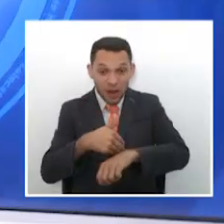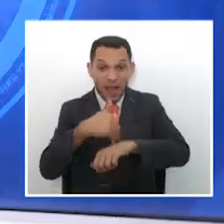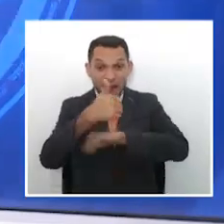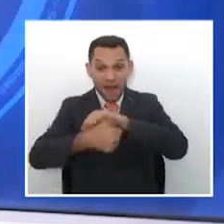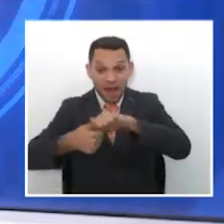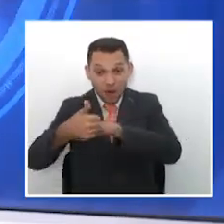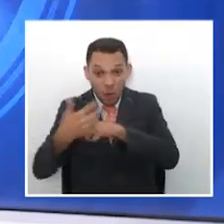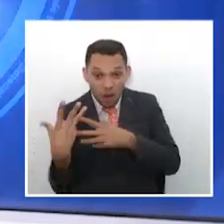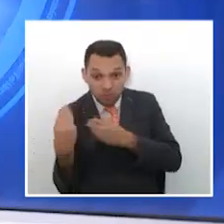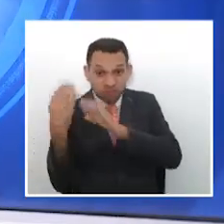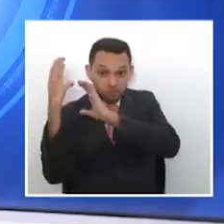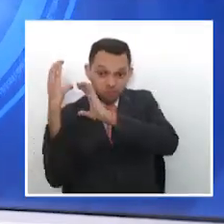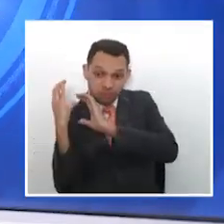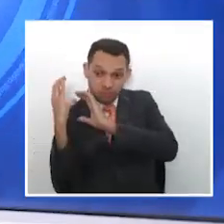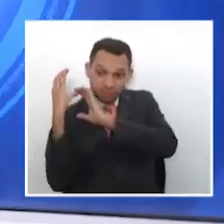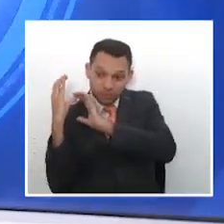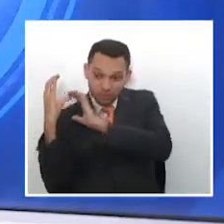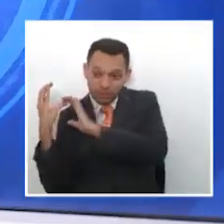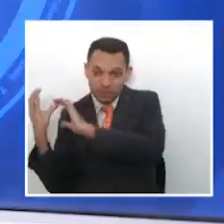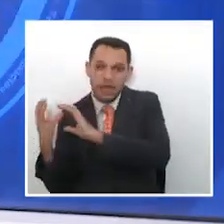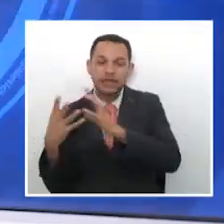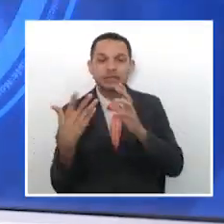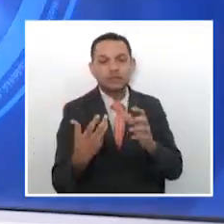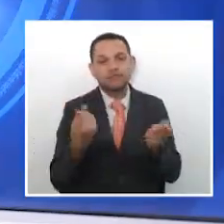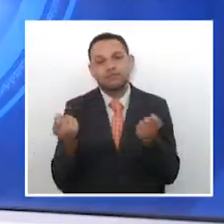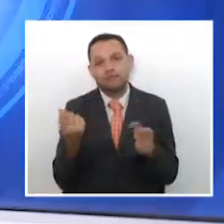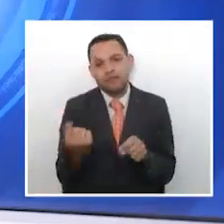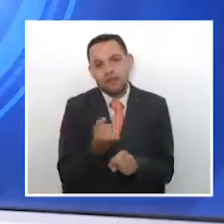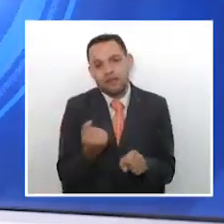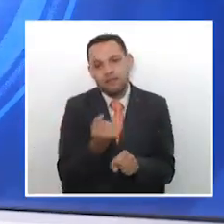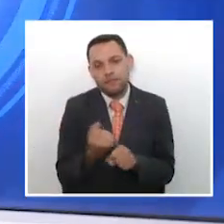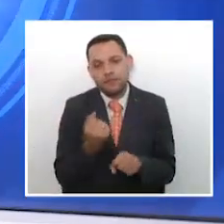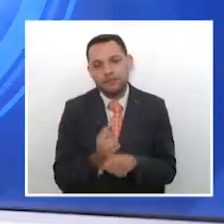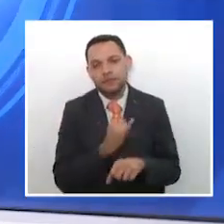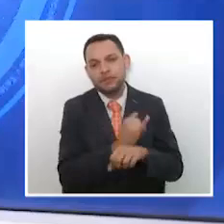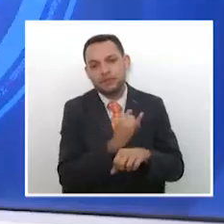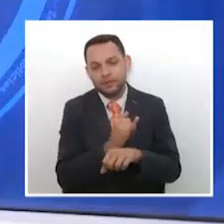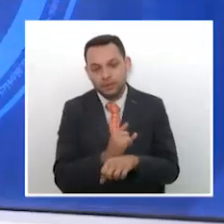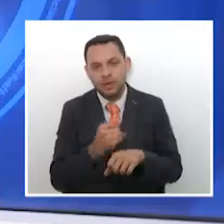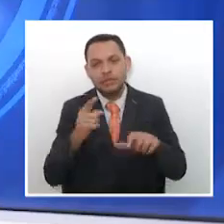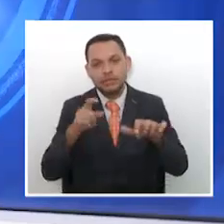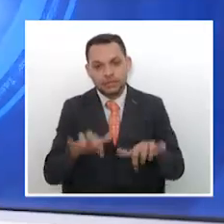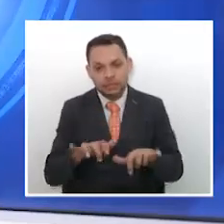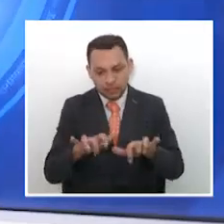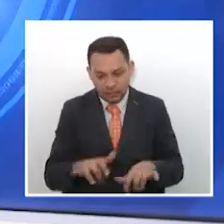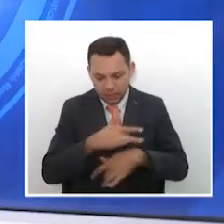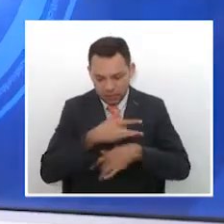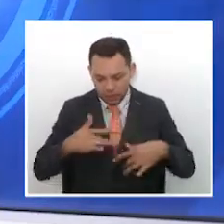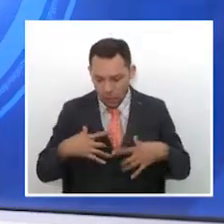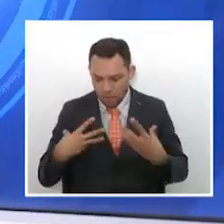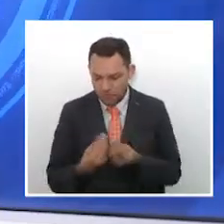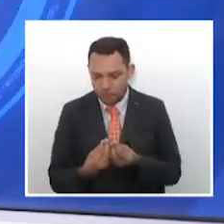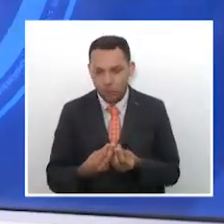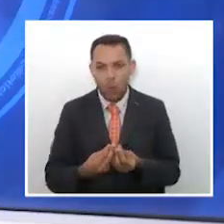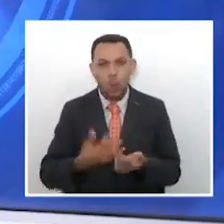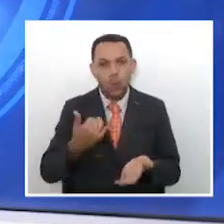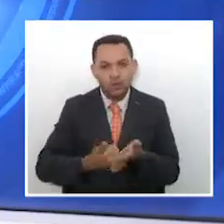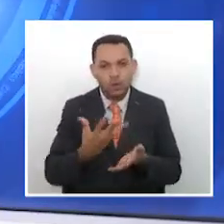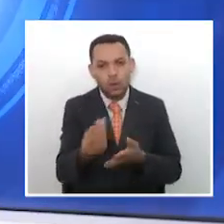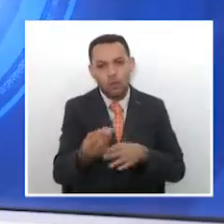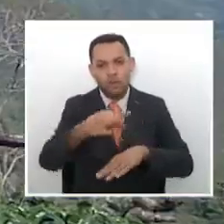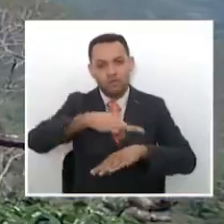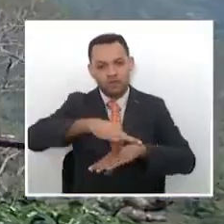la salubridad de los recolectores es lo que pretende el trabajo interinstitucional entre la Secretaría de Salud de Risaralda y el Comité de Cafeteros.